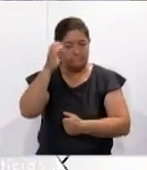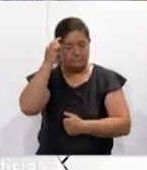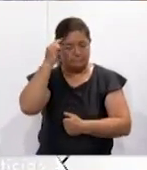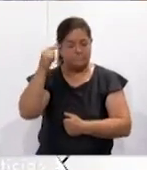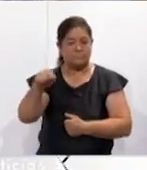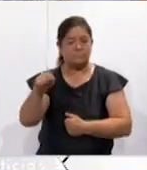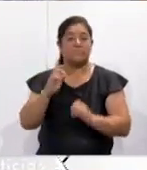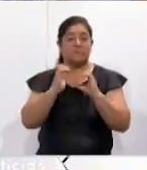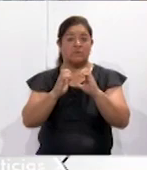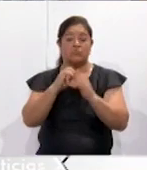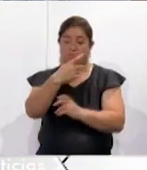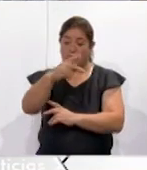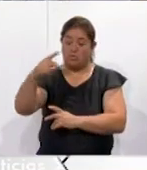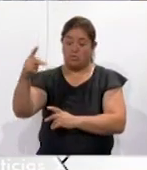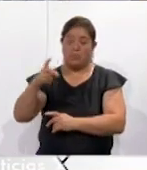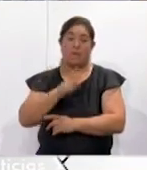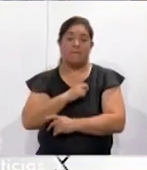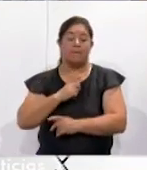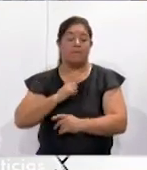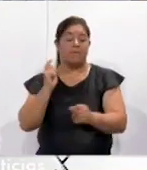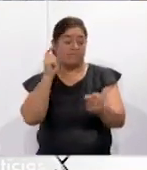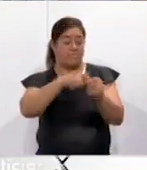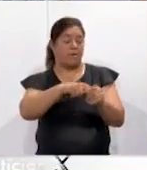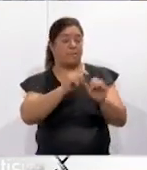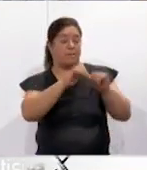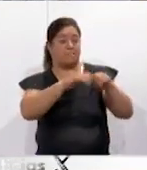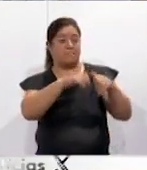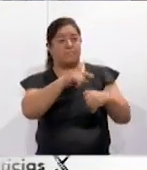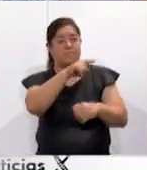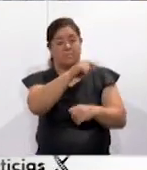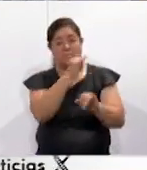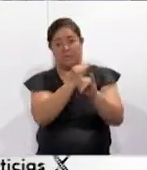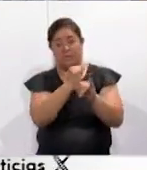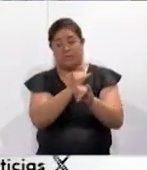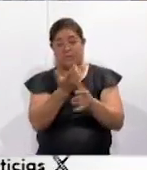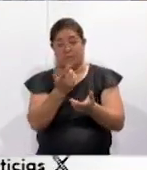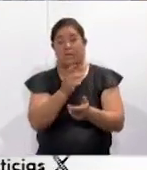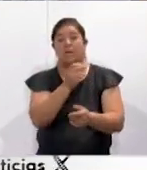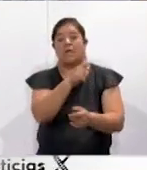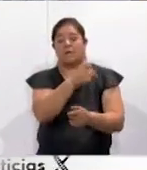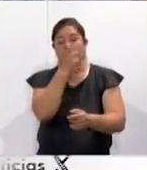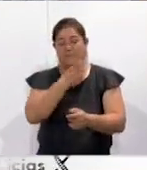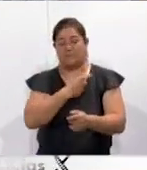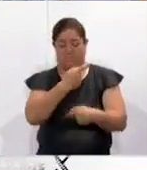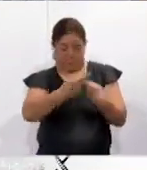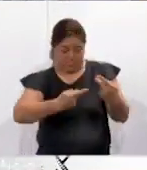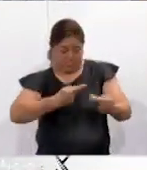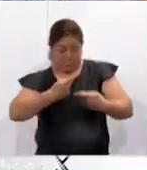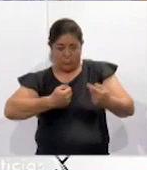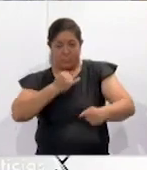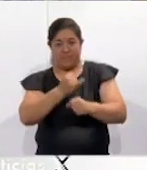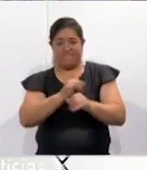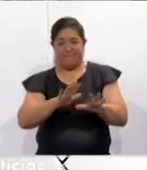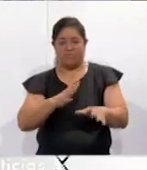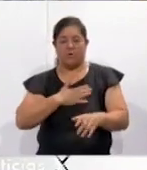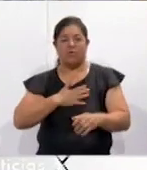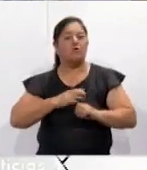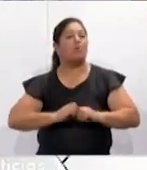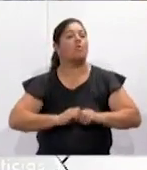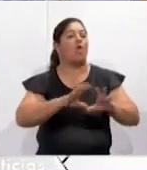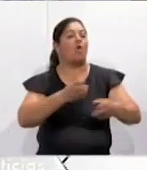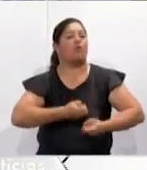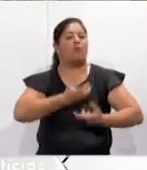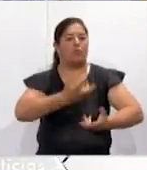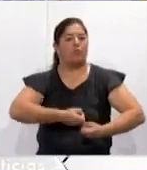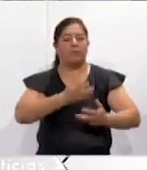del cuidado que deben de tener en la protección de sus datos personales. Sí, porque a veces pues acceden a internet y pues lo hacen de manera sin